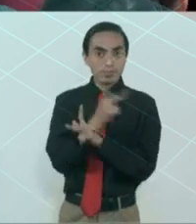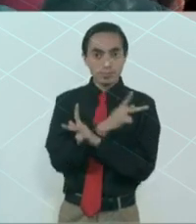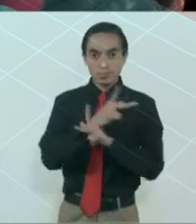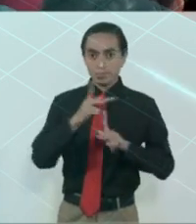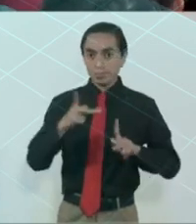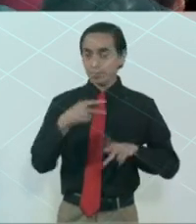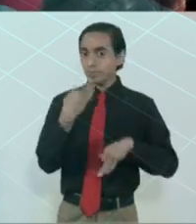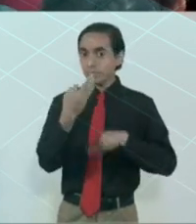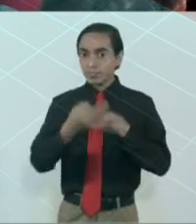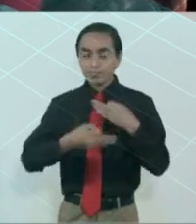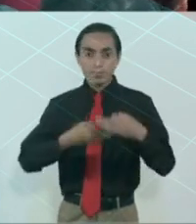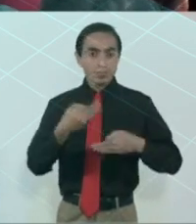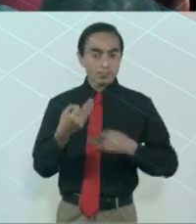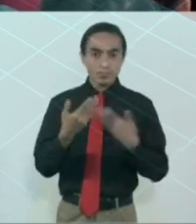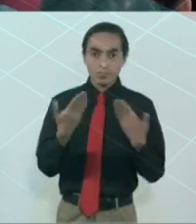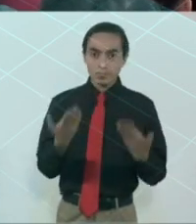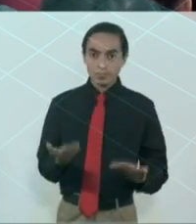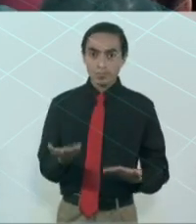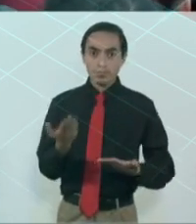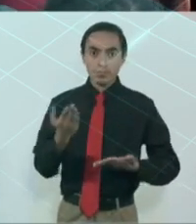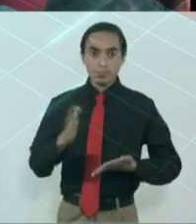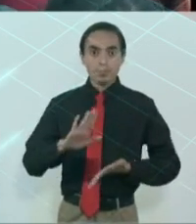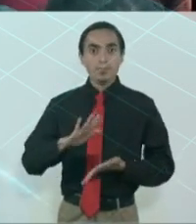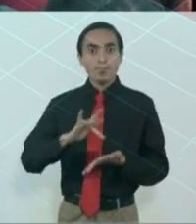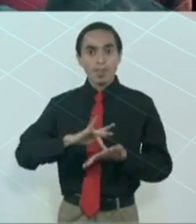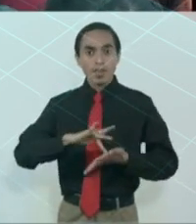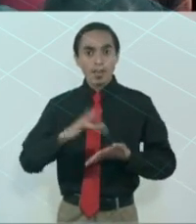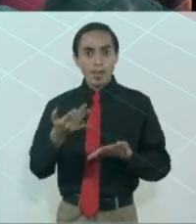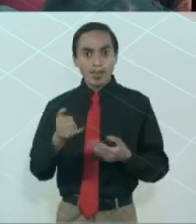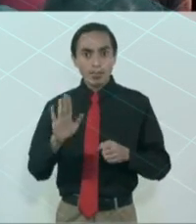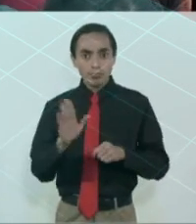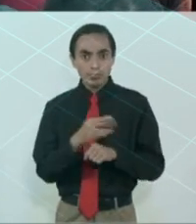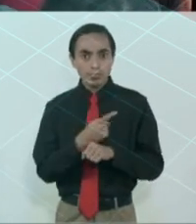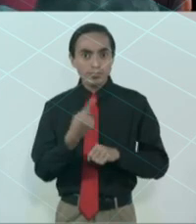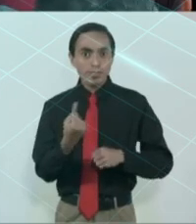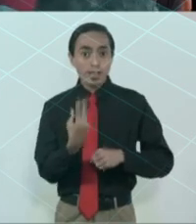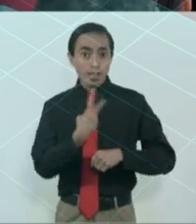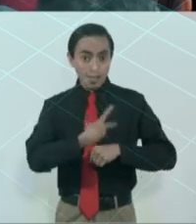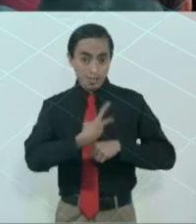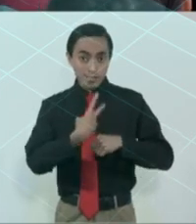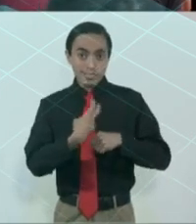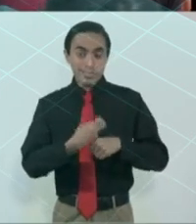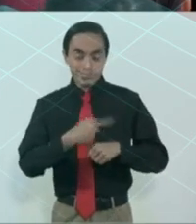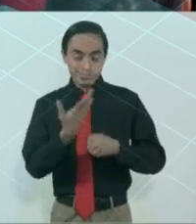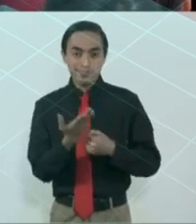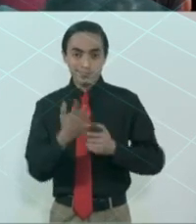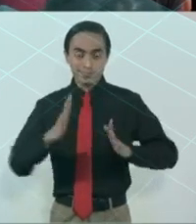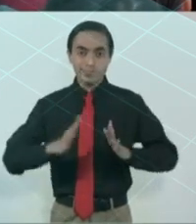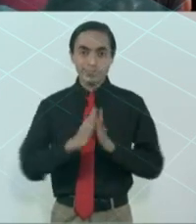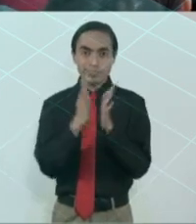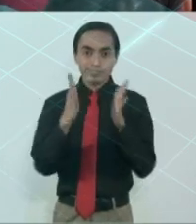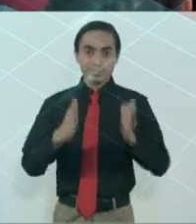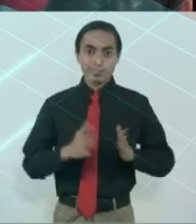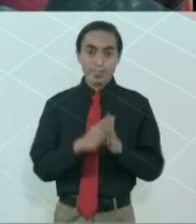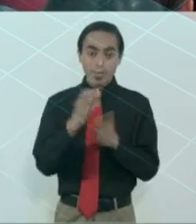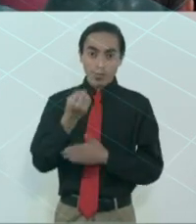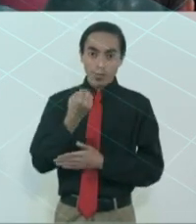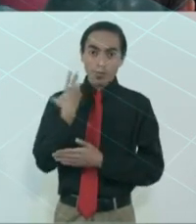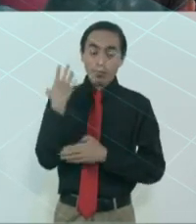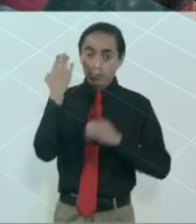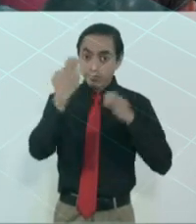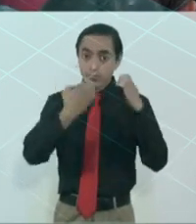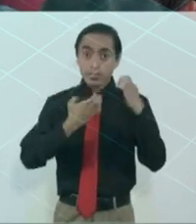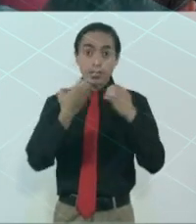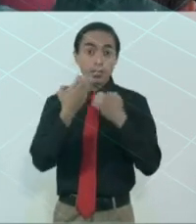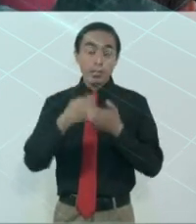todos, agradezco la distinción de ser invitada a participar en un evento tan significativo